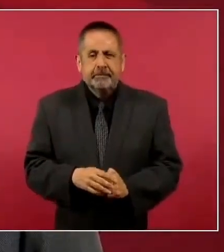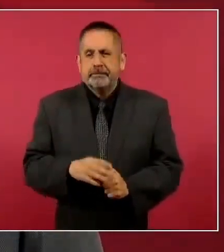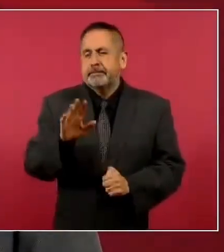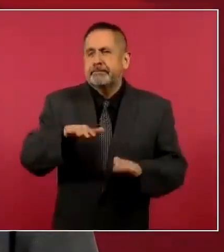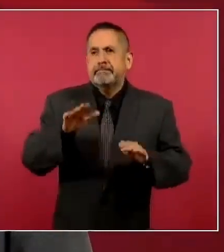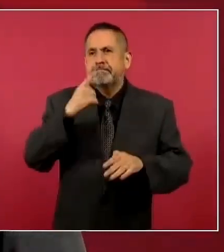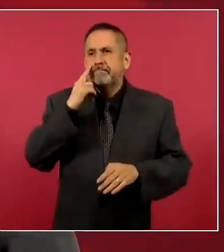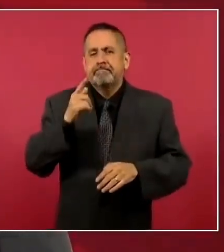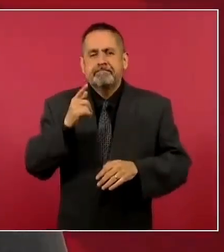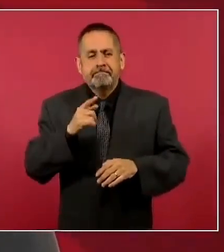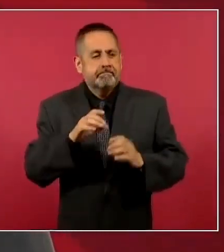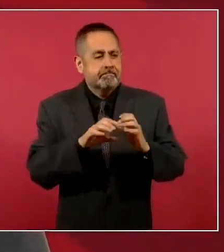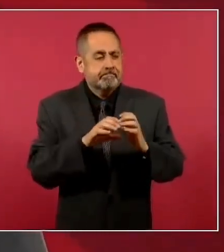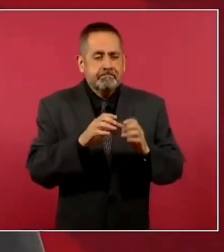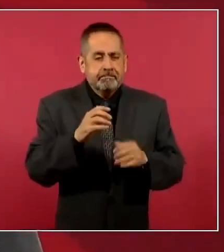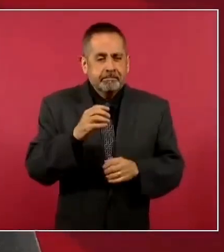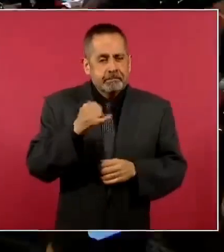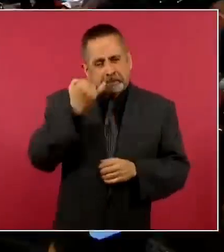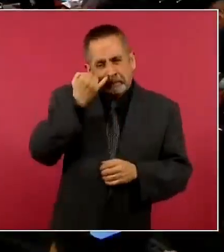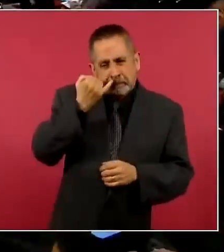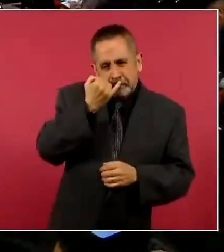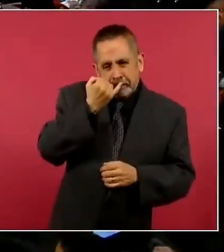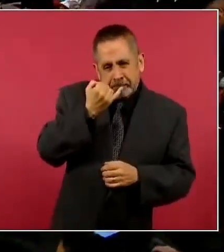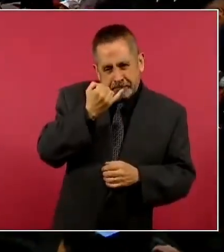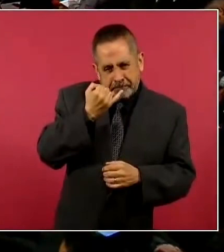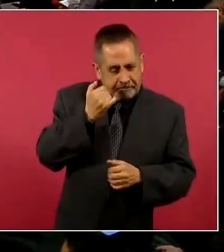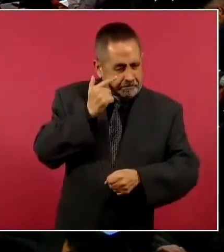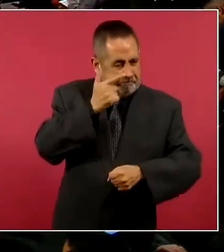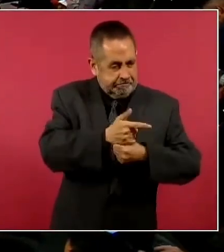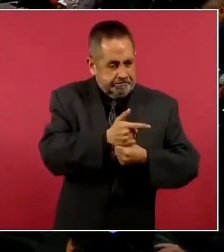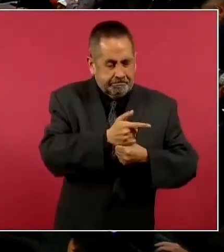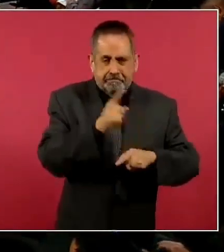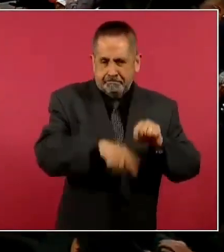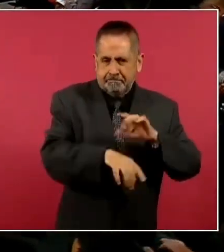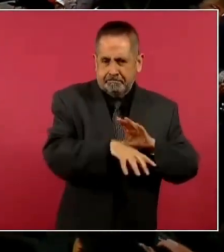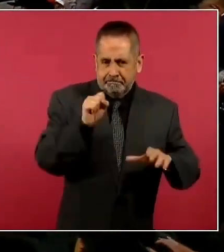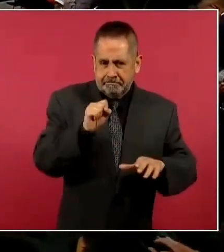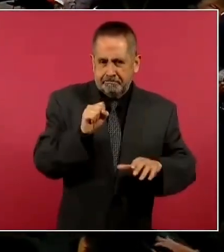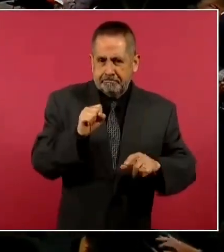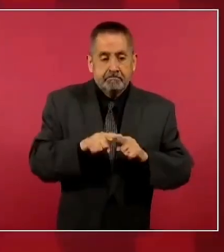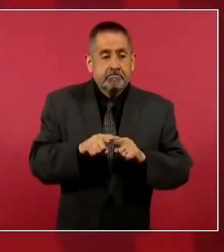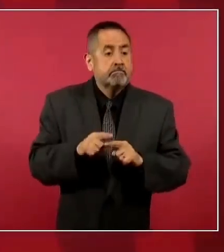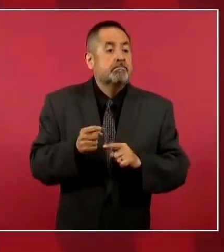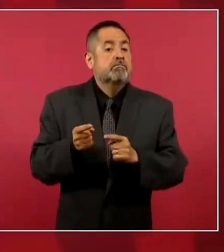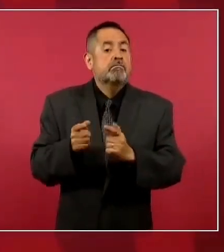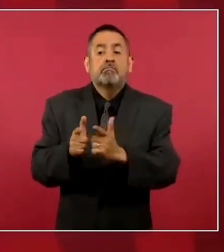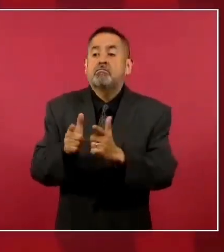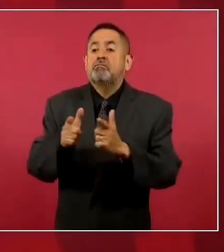cocaína sale una comunidad